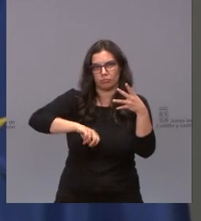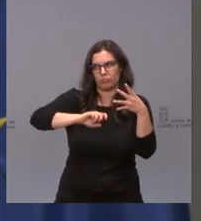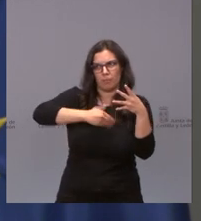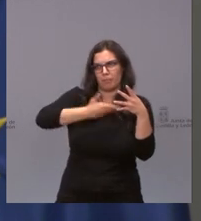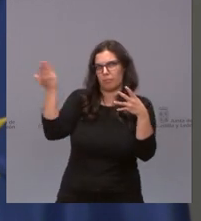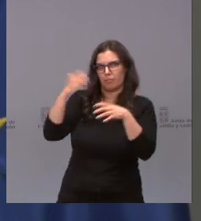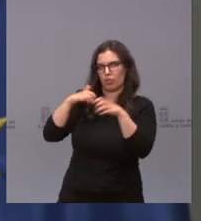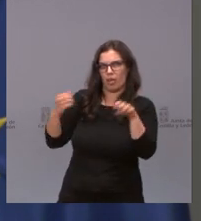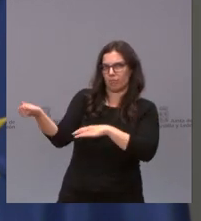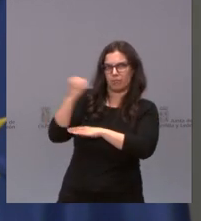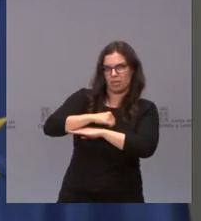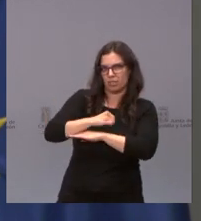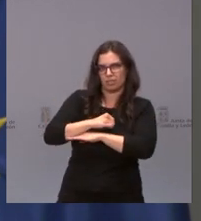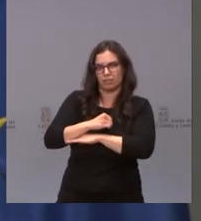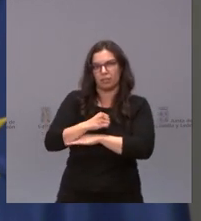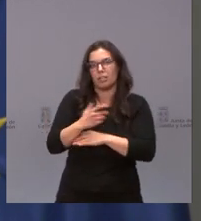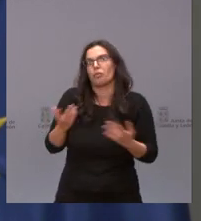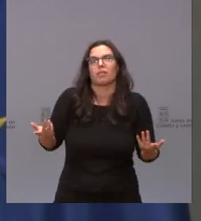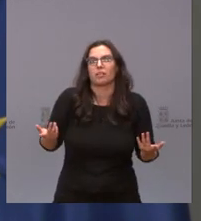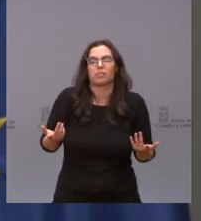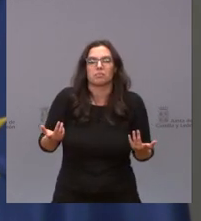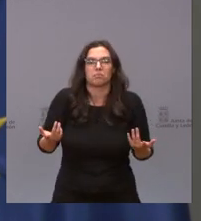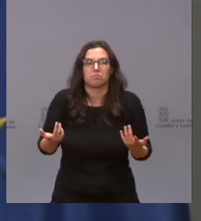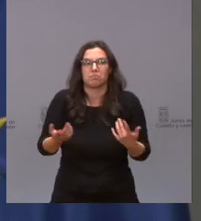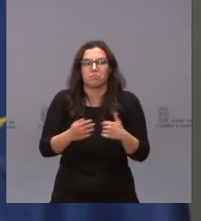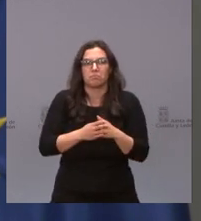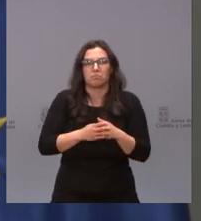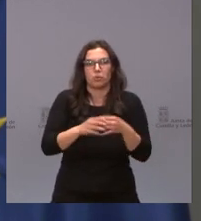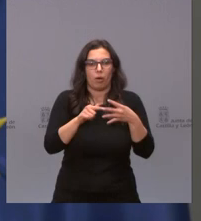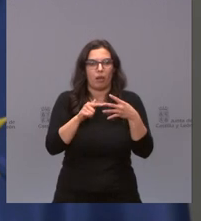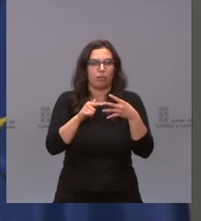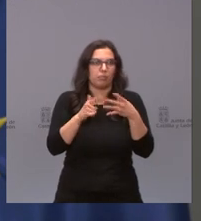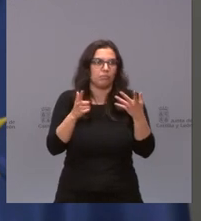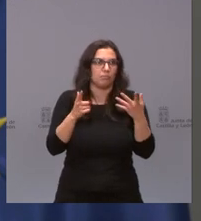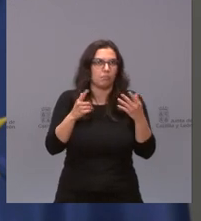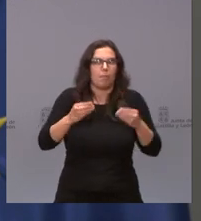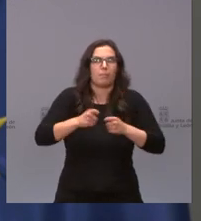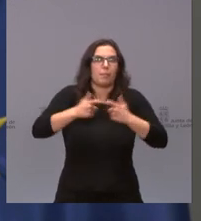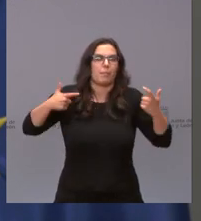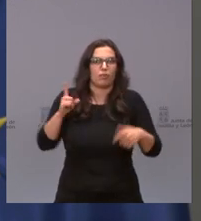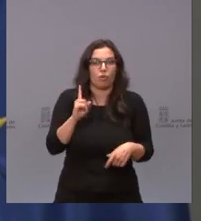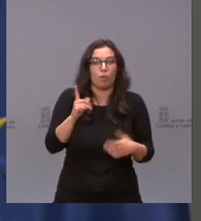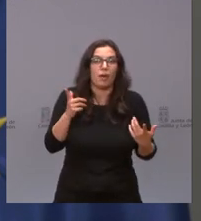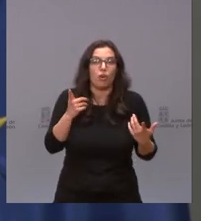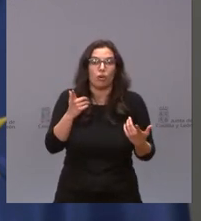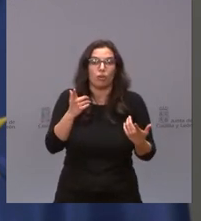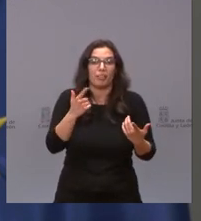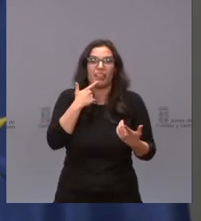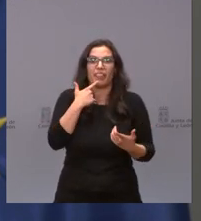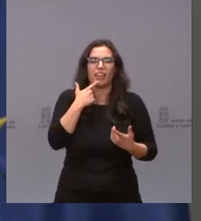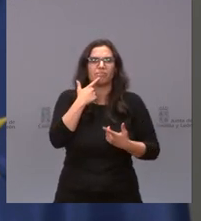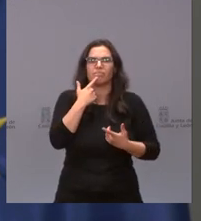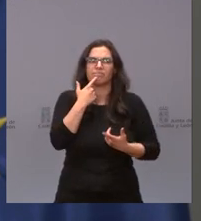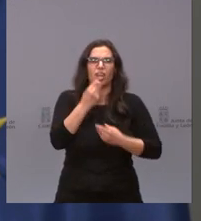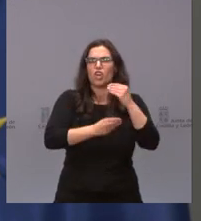de toda España por tanto no vamos a subir en ese escalafón pero no tendría mucho sentido privar de un servicio